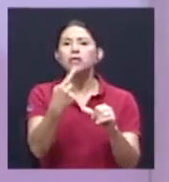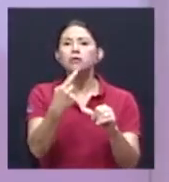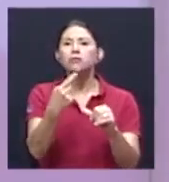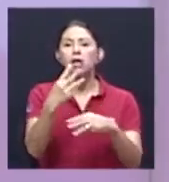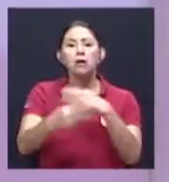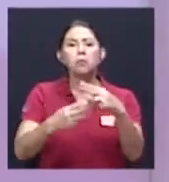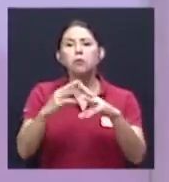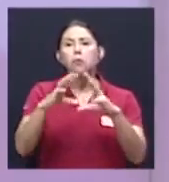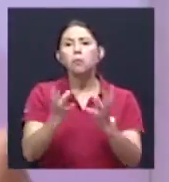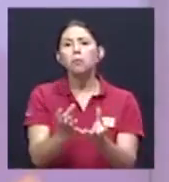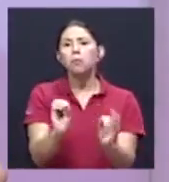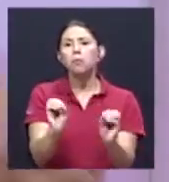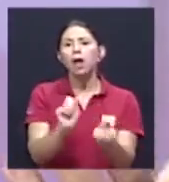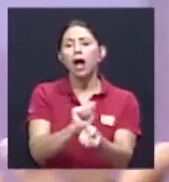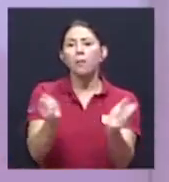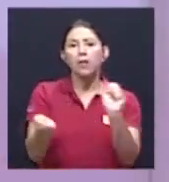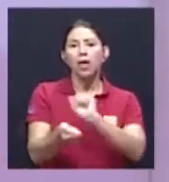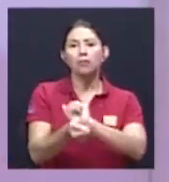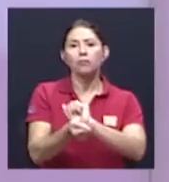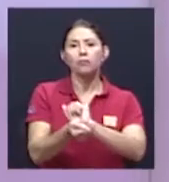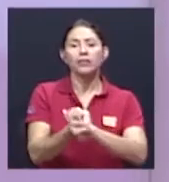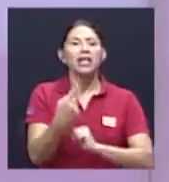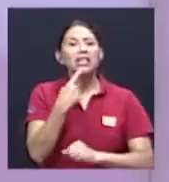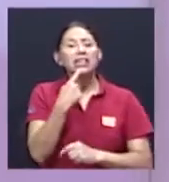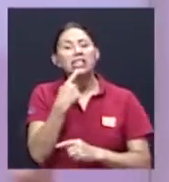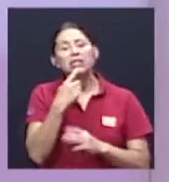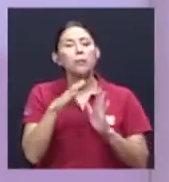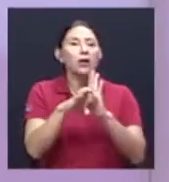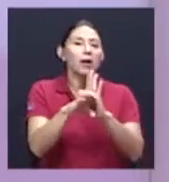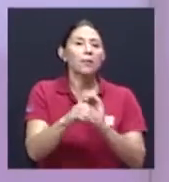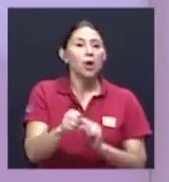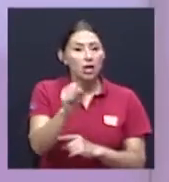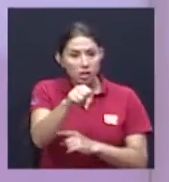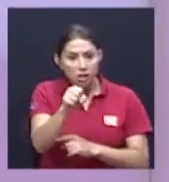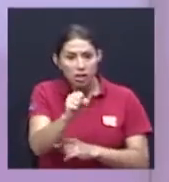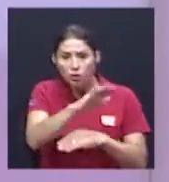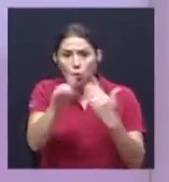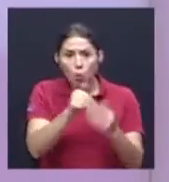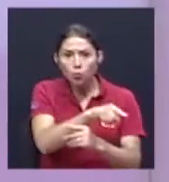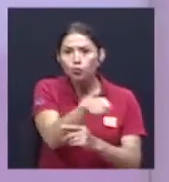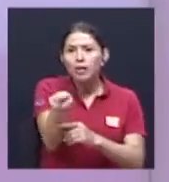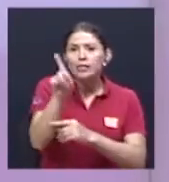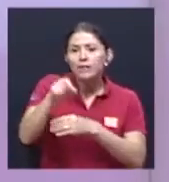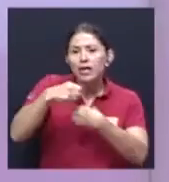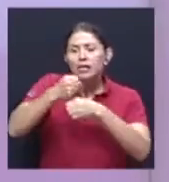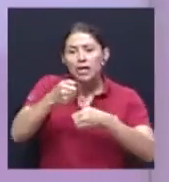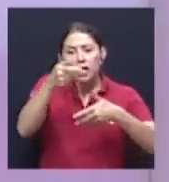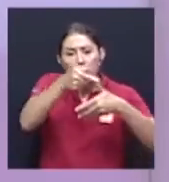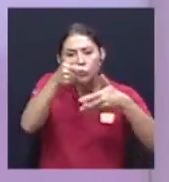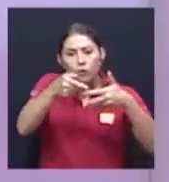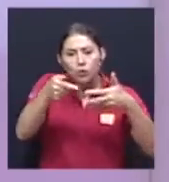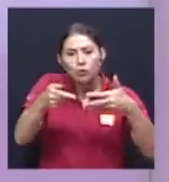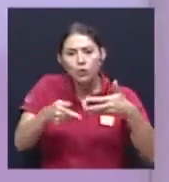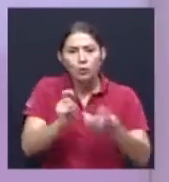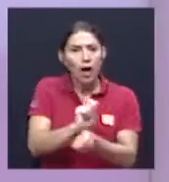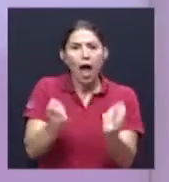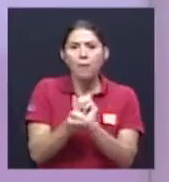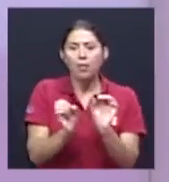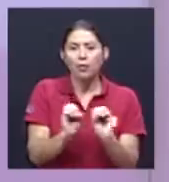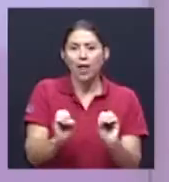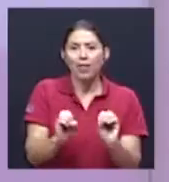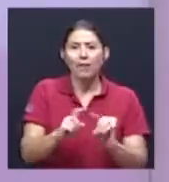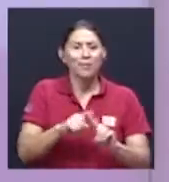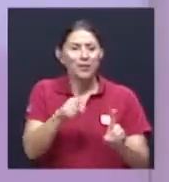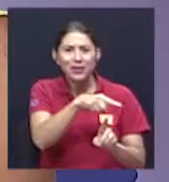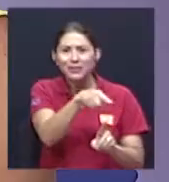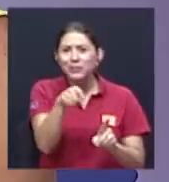diciendo, sí, es que todos tienen que hacer esto, todos tendrían que hacer esto y no se dan cuenta de que el mundo va por